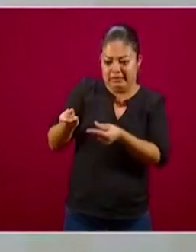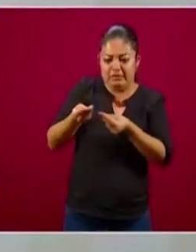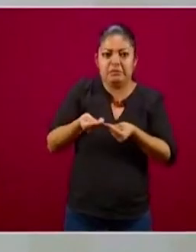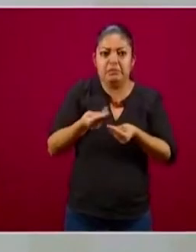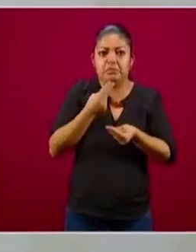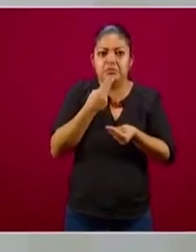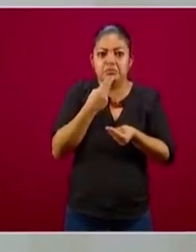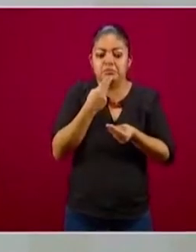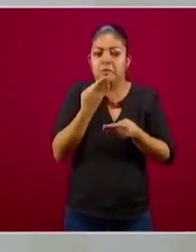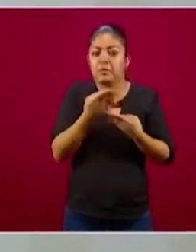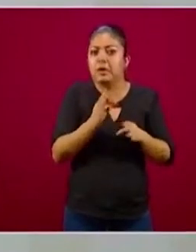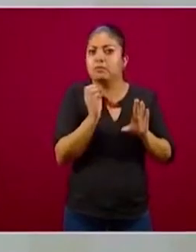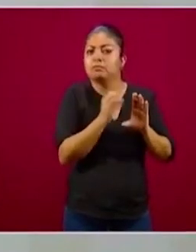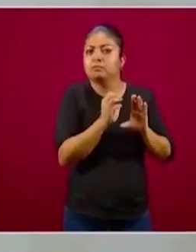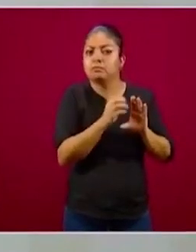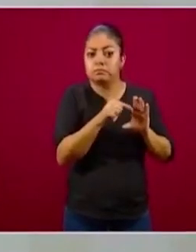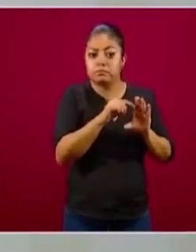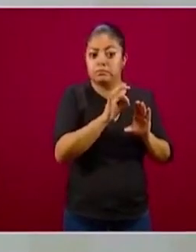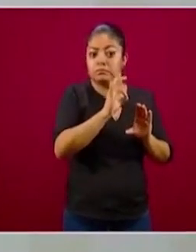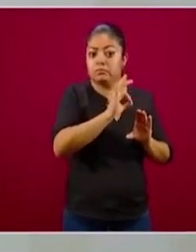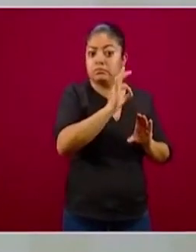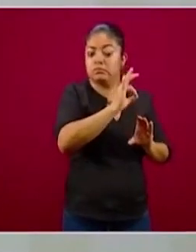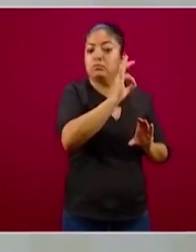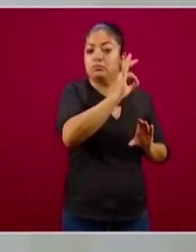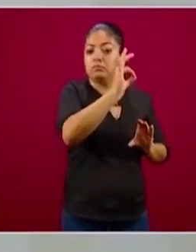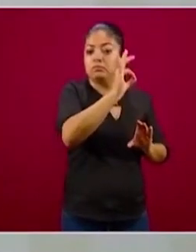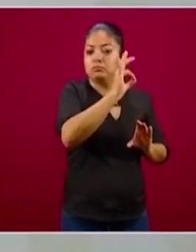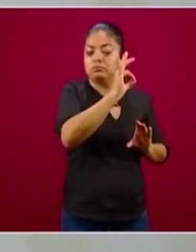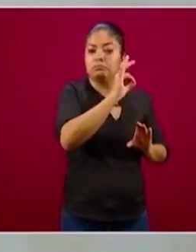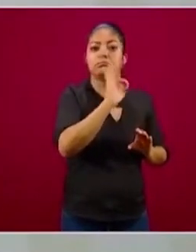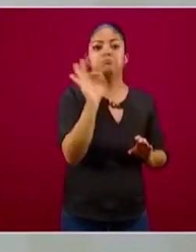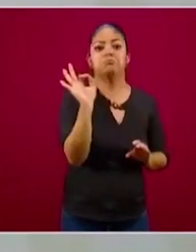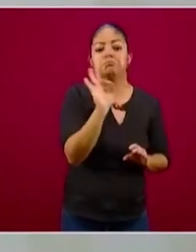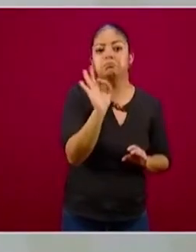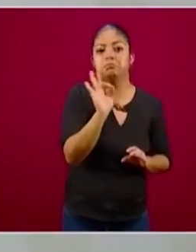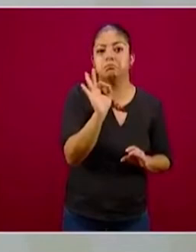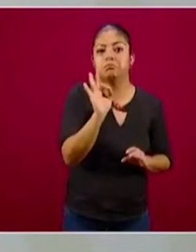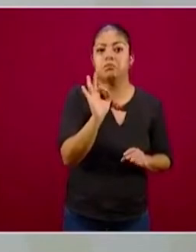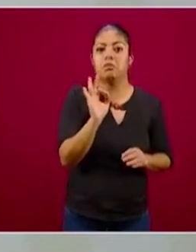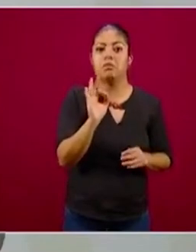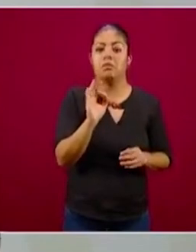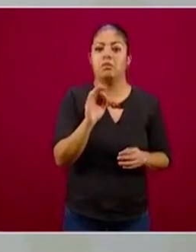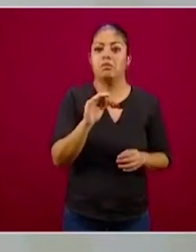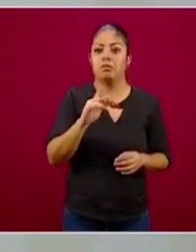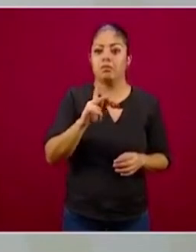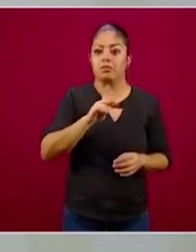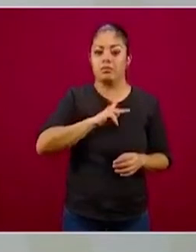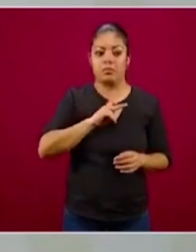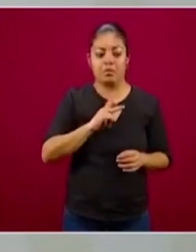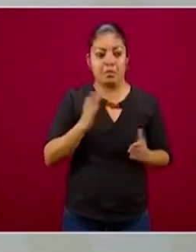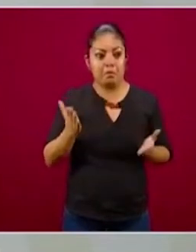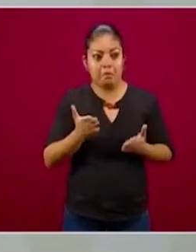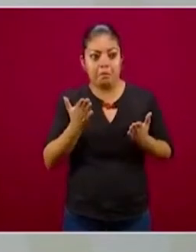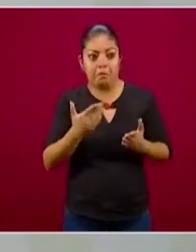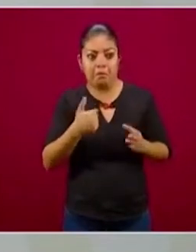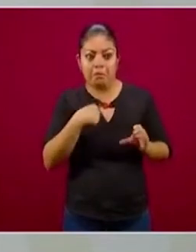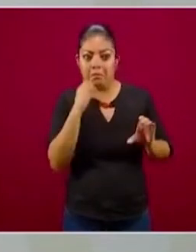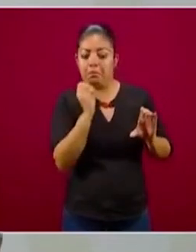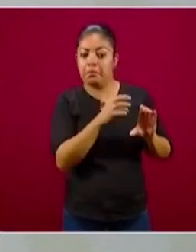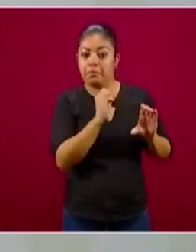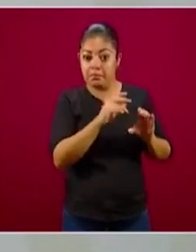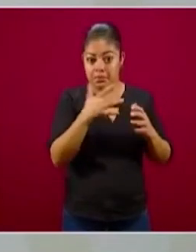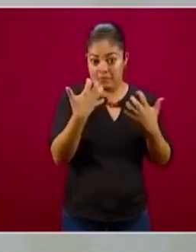y que uno puede ir comprando, estimulando el ahorro no solamente en la propia empresa,